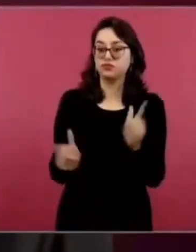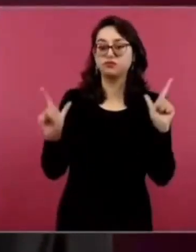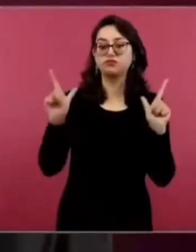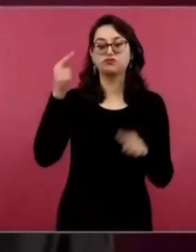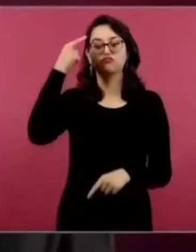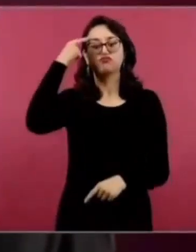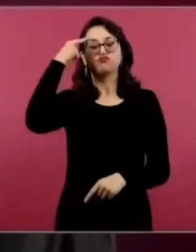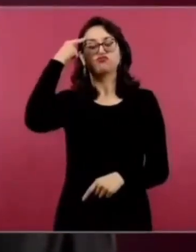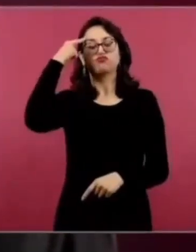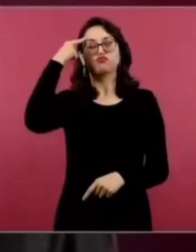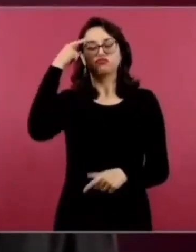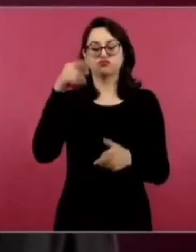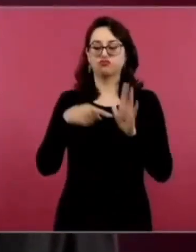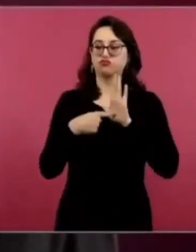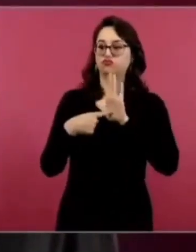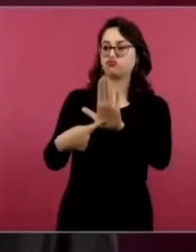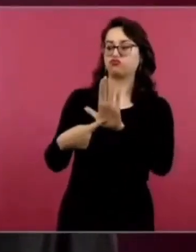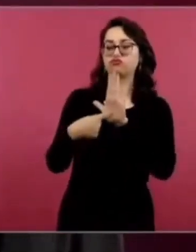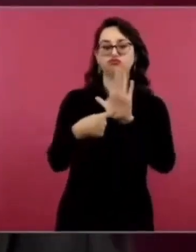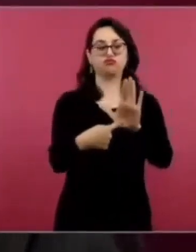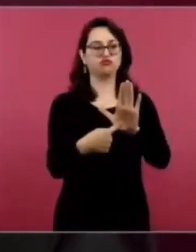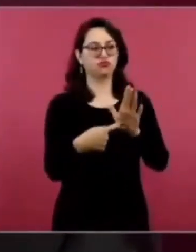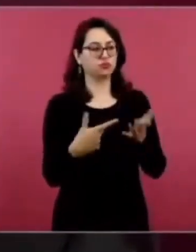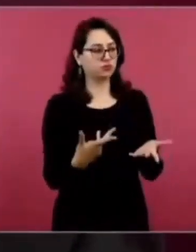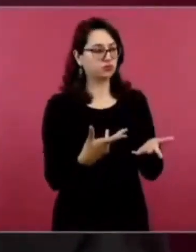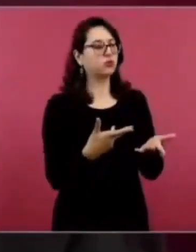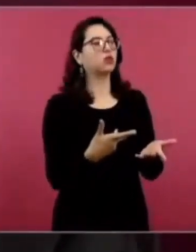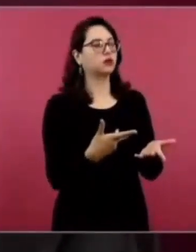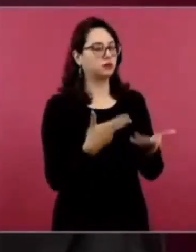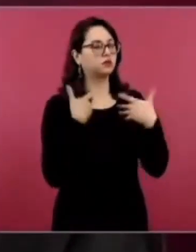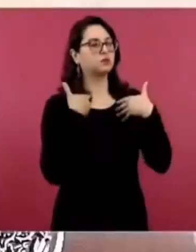No querer